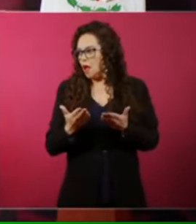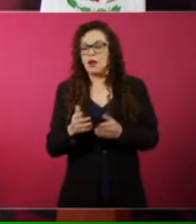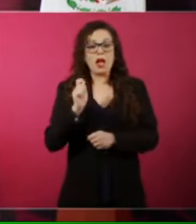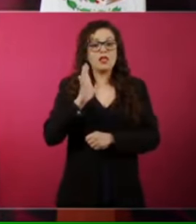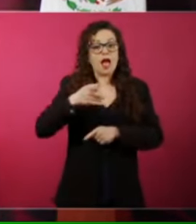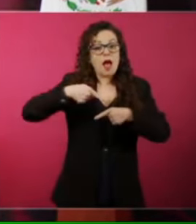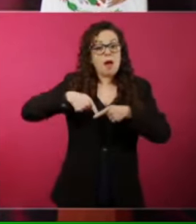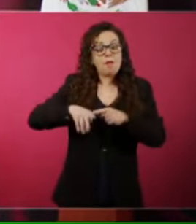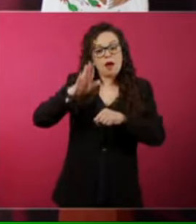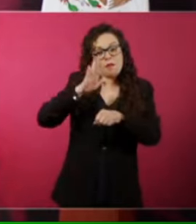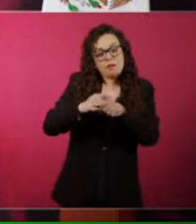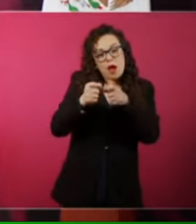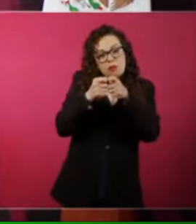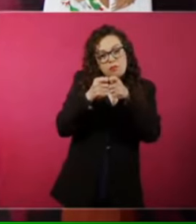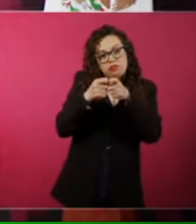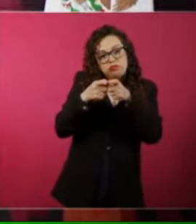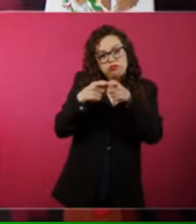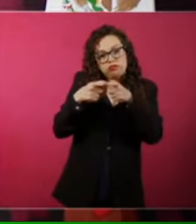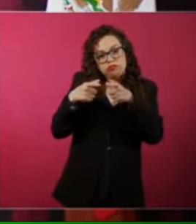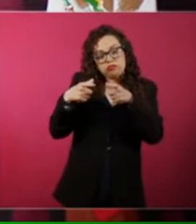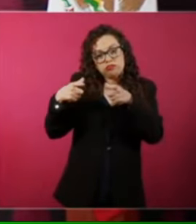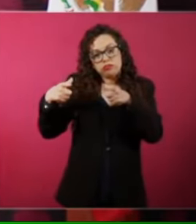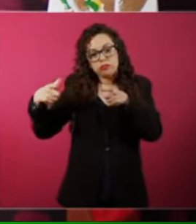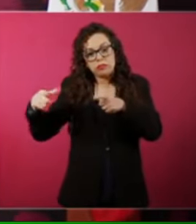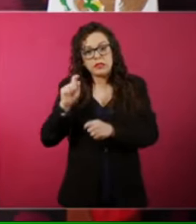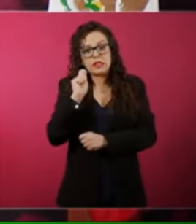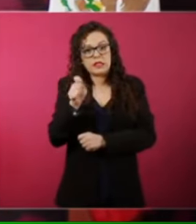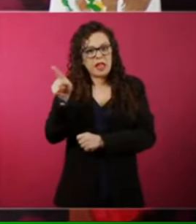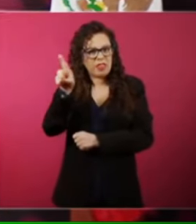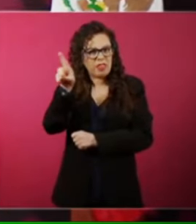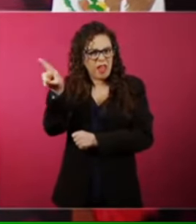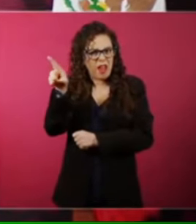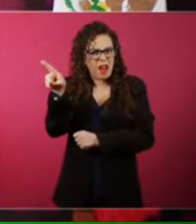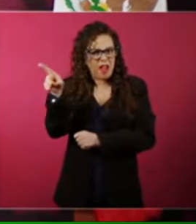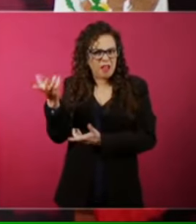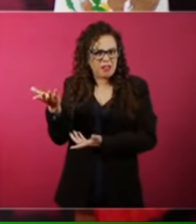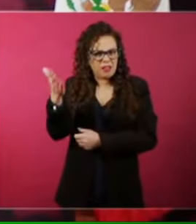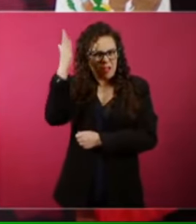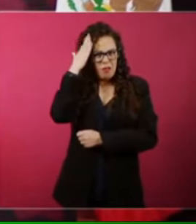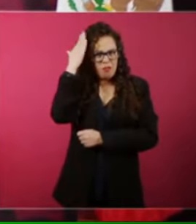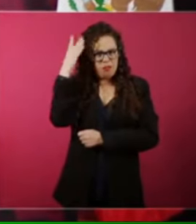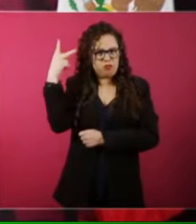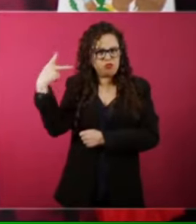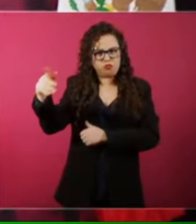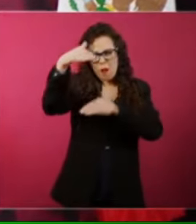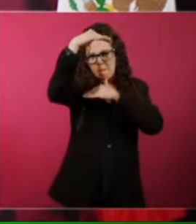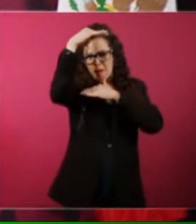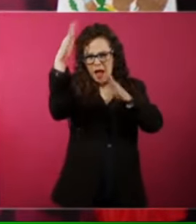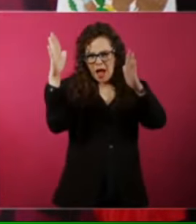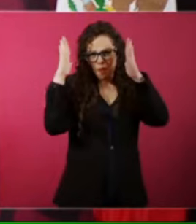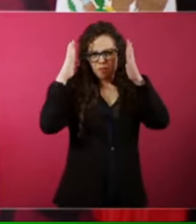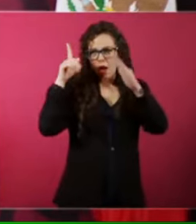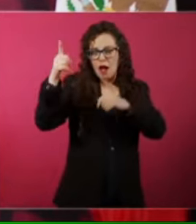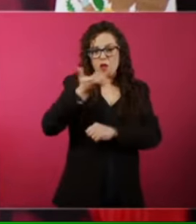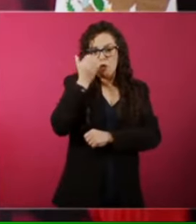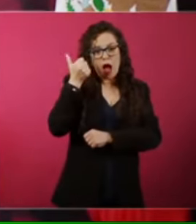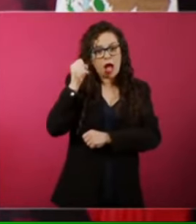crecimiento de la derecha, del conservadurismo en Europa.